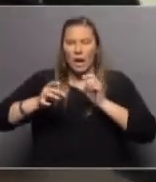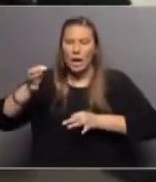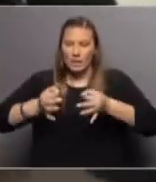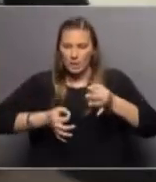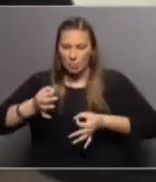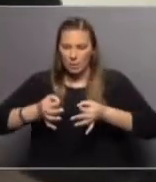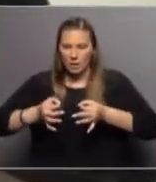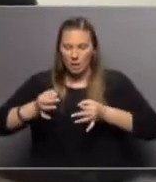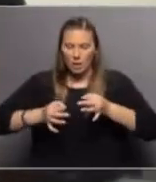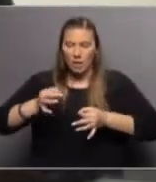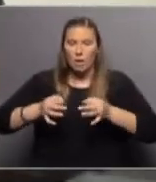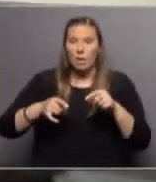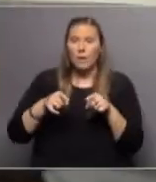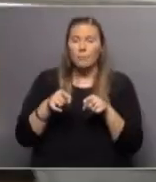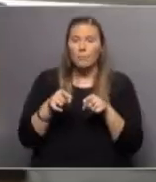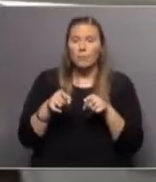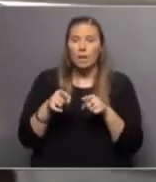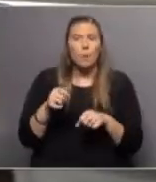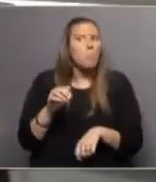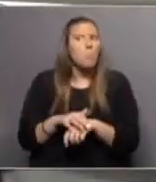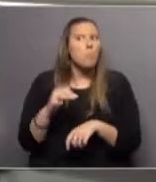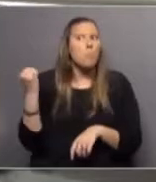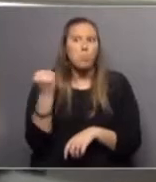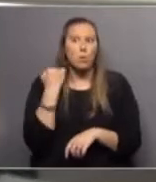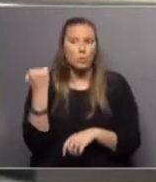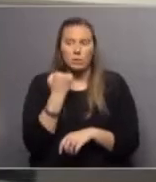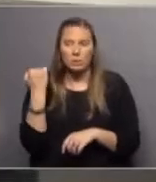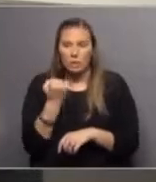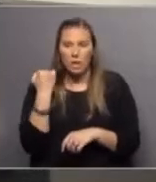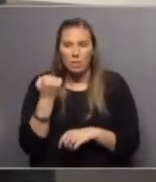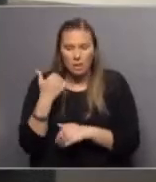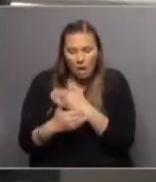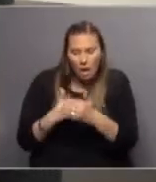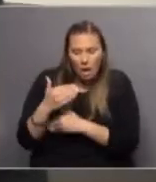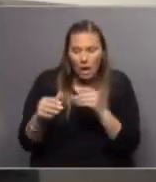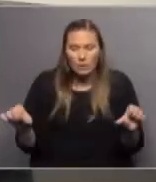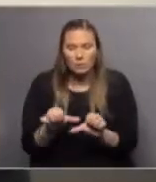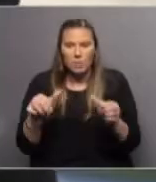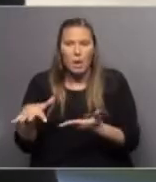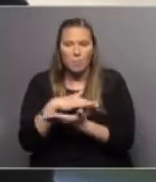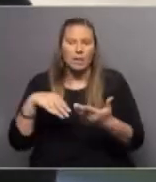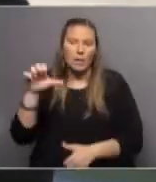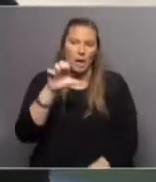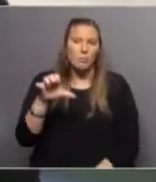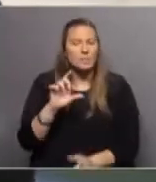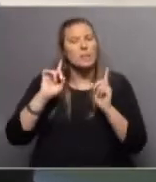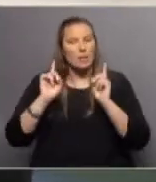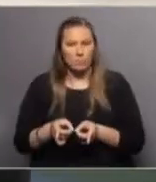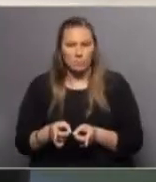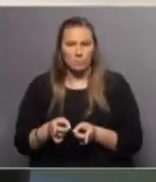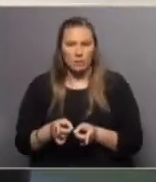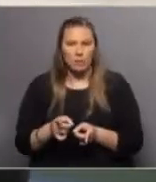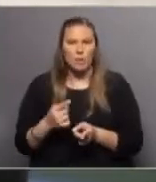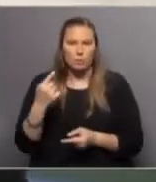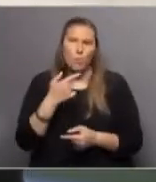Facultad de Química tiene un rol importante en las actividades que desarrolla el parque y las actividades que desarrollan las empresas en el parque, y de